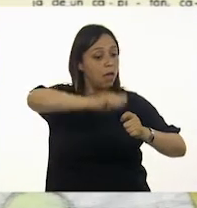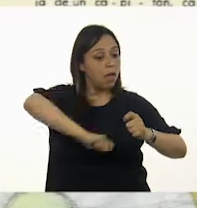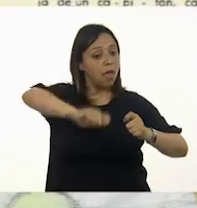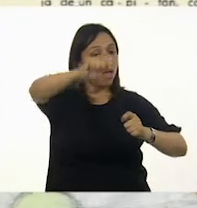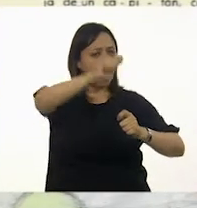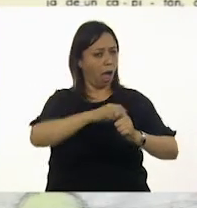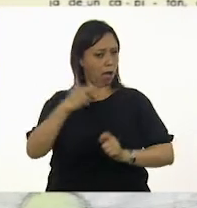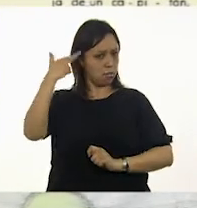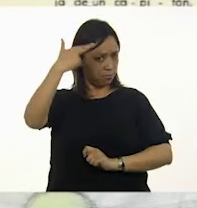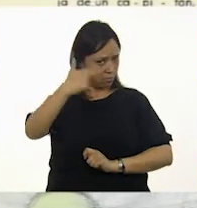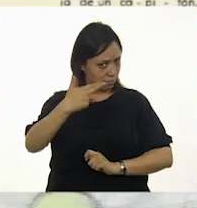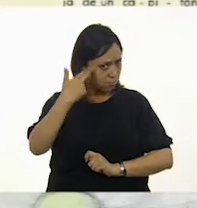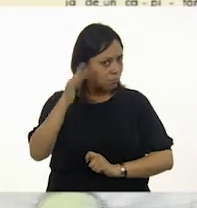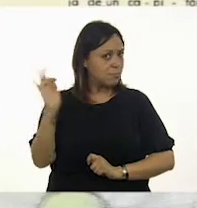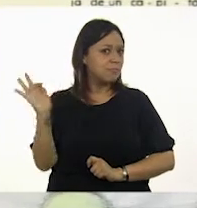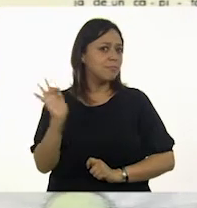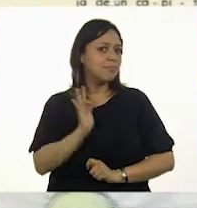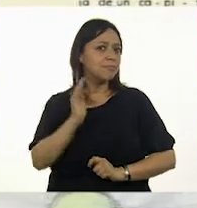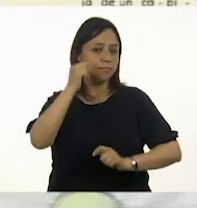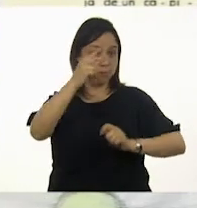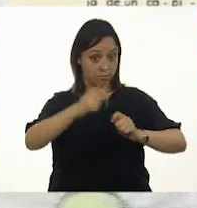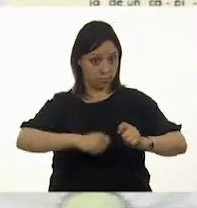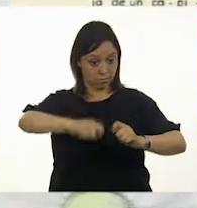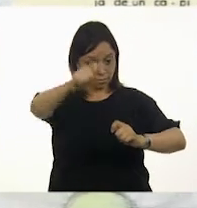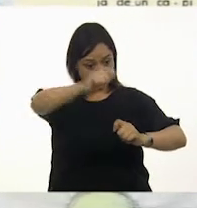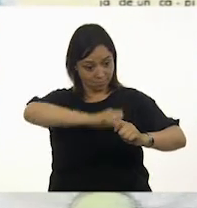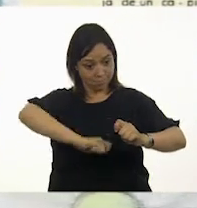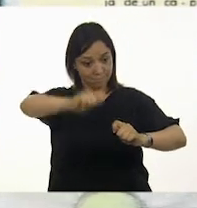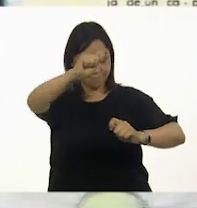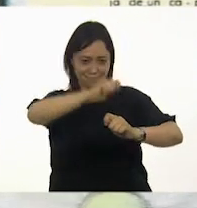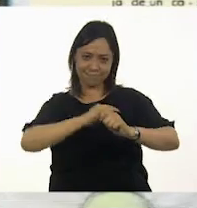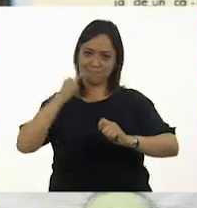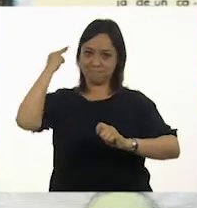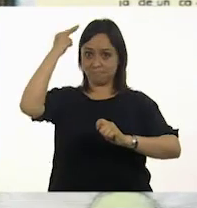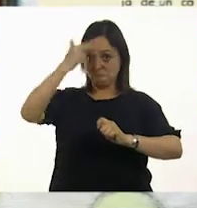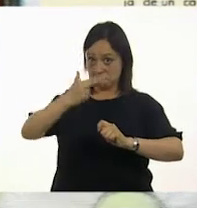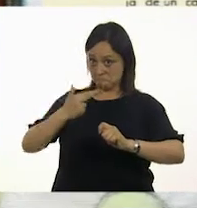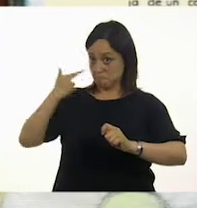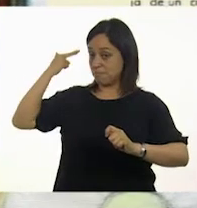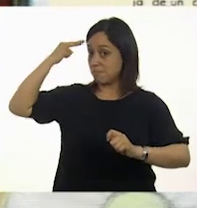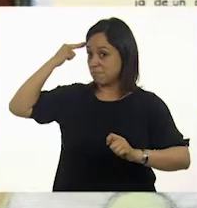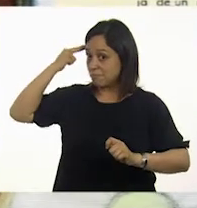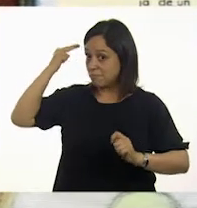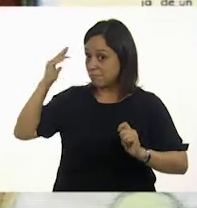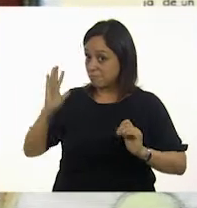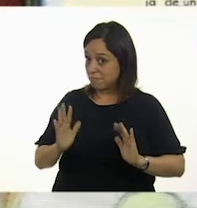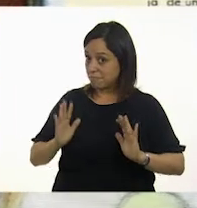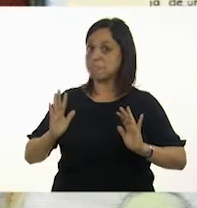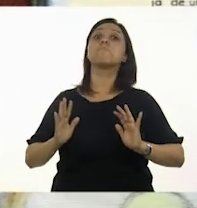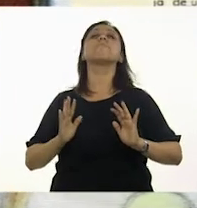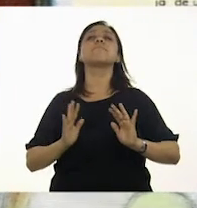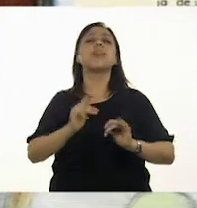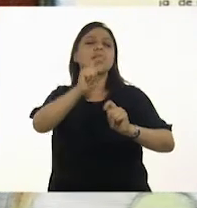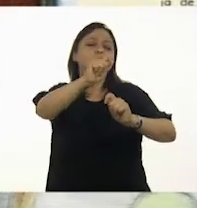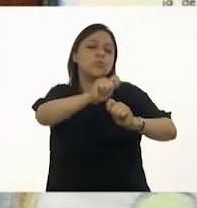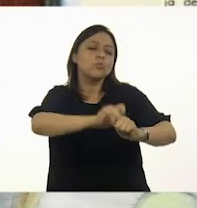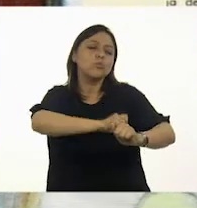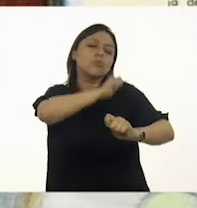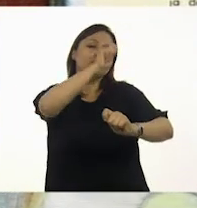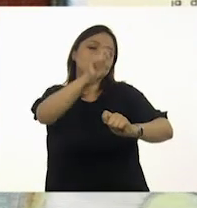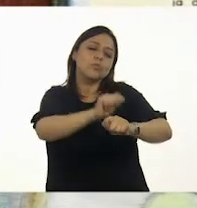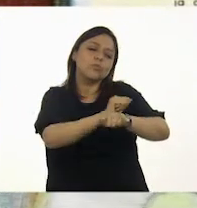carapí, la peinará la reina carapí, con mucha suavidad,